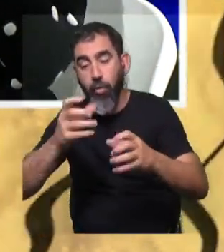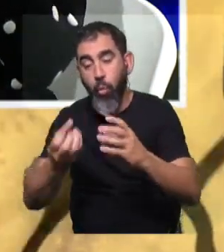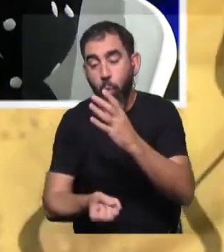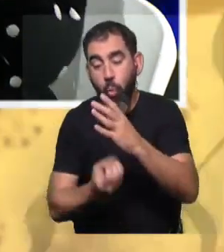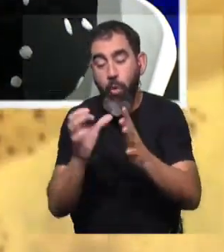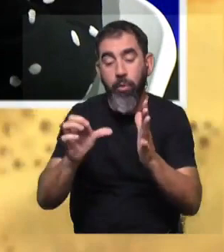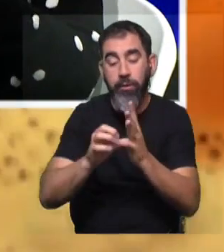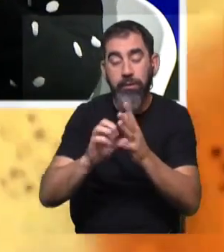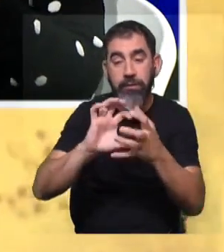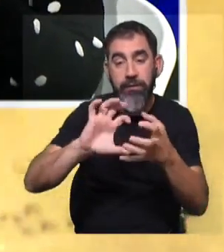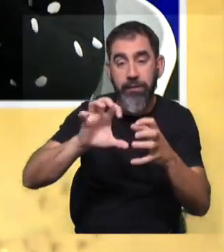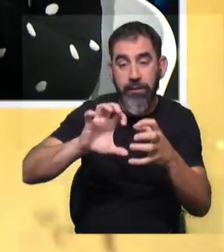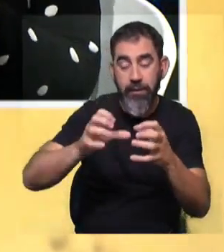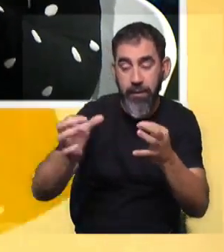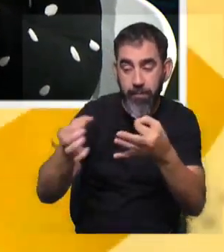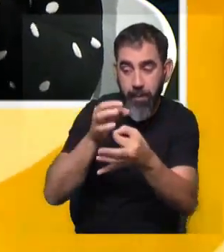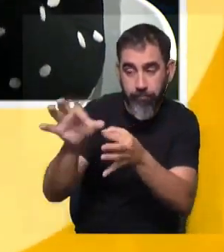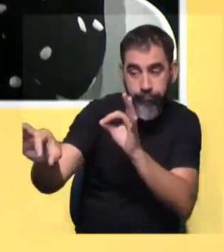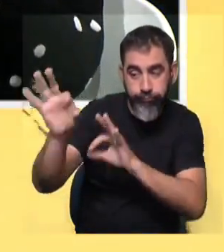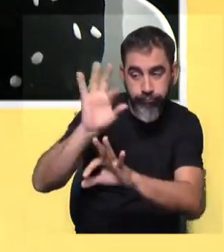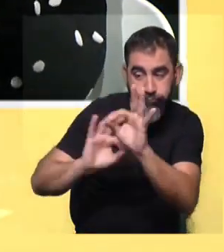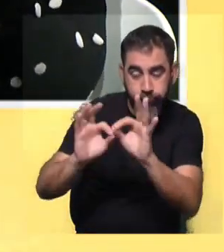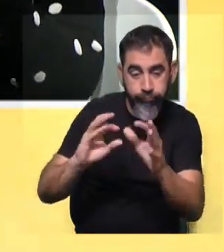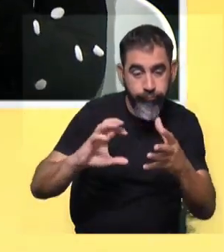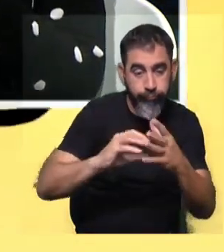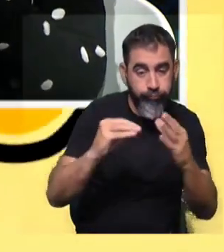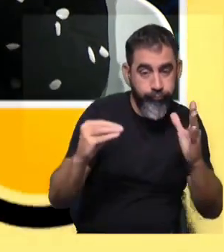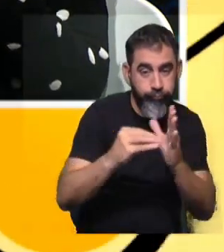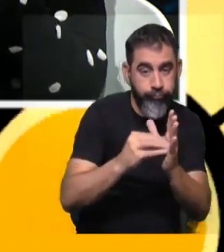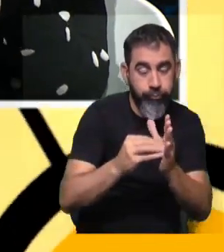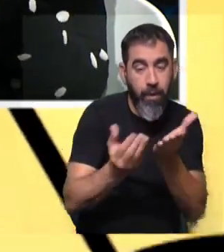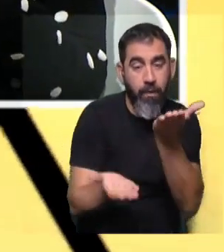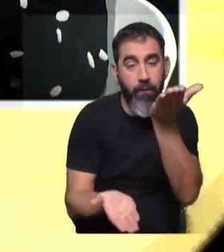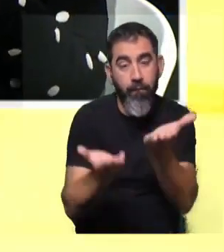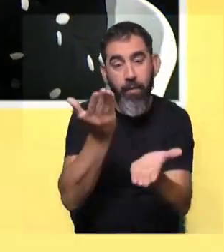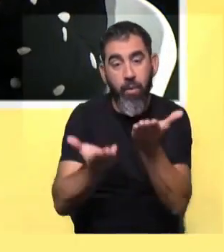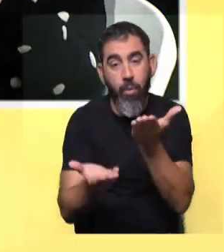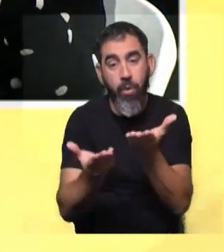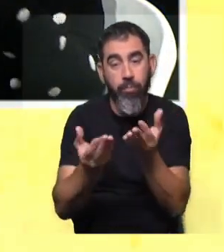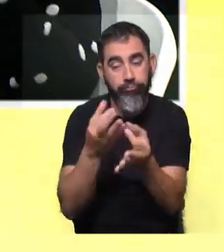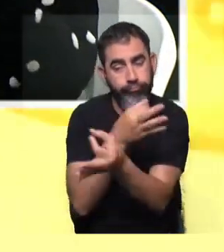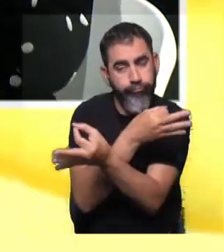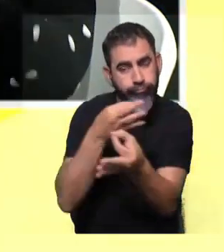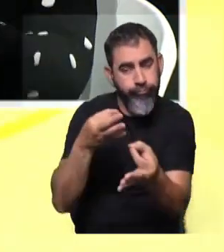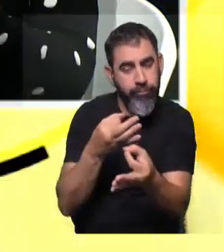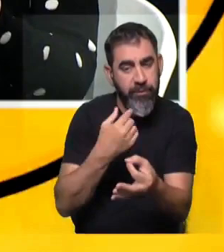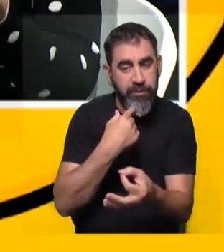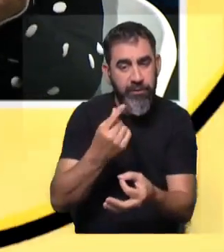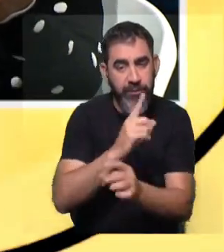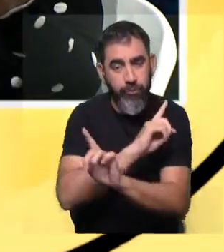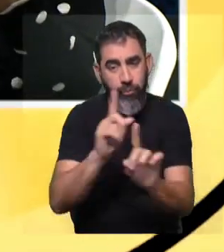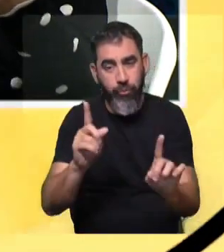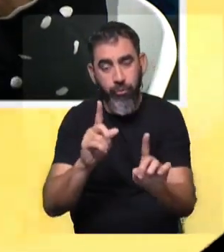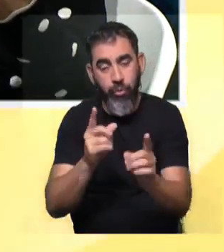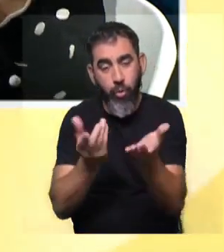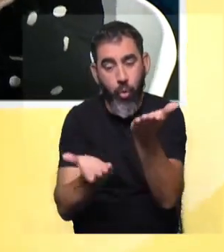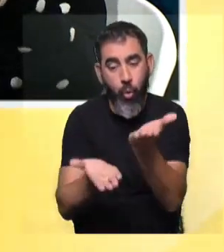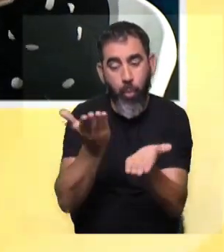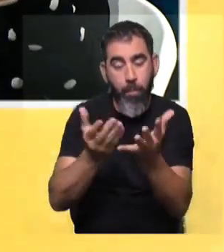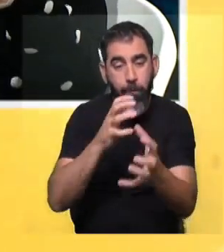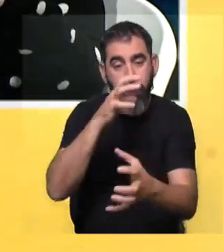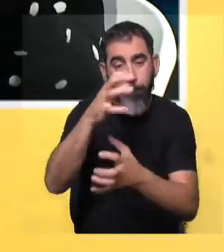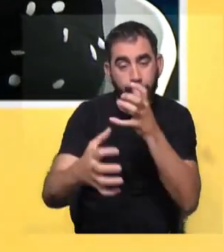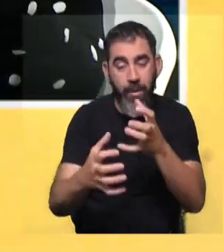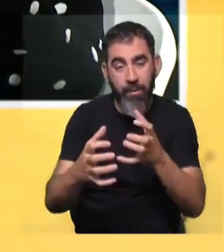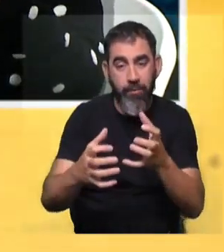de filtros que los elija adecuadamente. Y la idea es evaluar, por ejemplo, qué tan factible es utilizar medios de contraste para ver